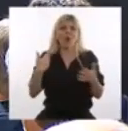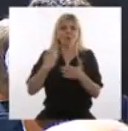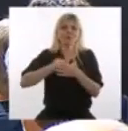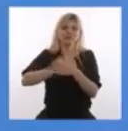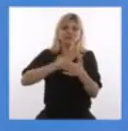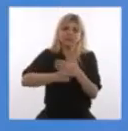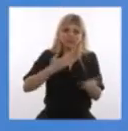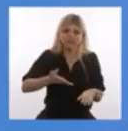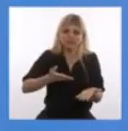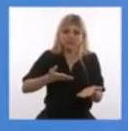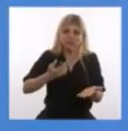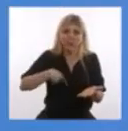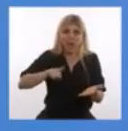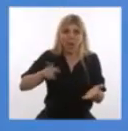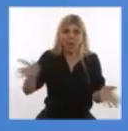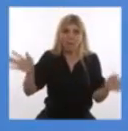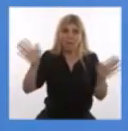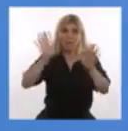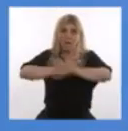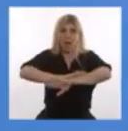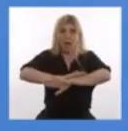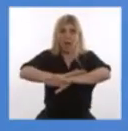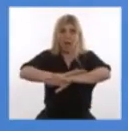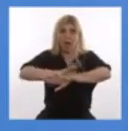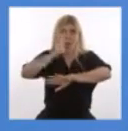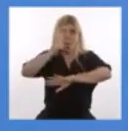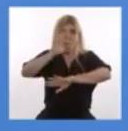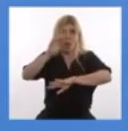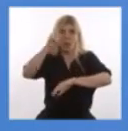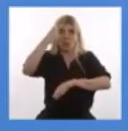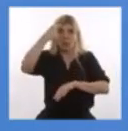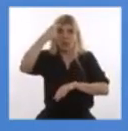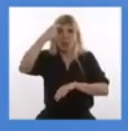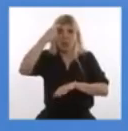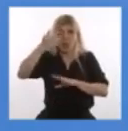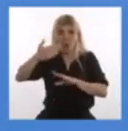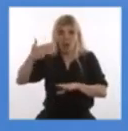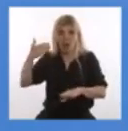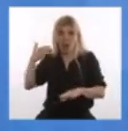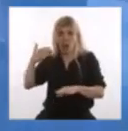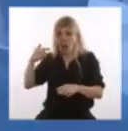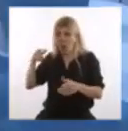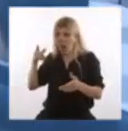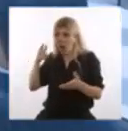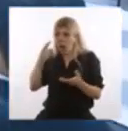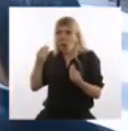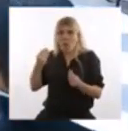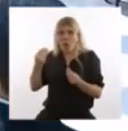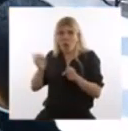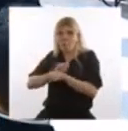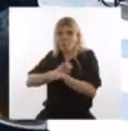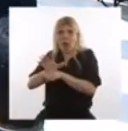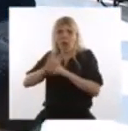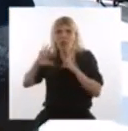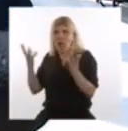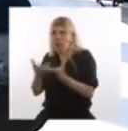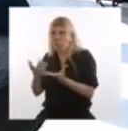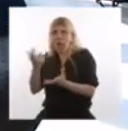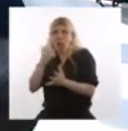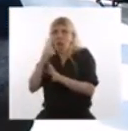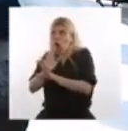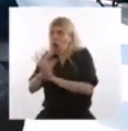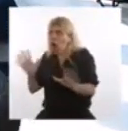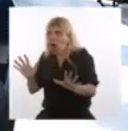Lo que nunca ninguno de nosotros pensó era que debíamos enfrentar lo desconocido y gobernar lo que no